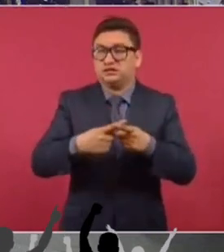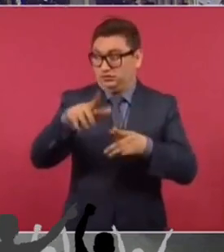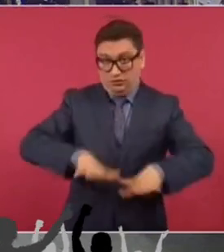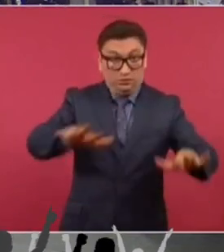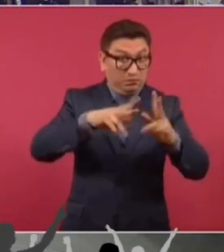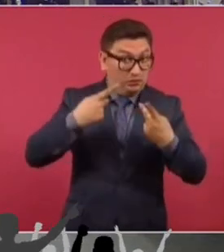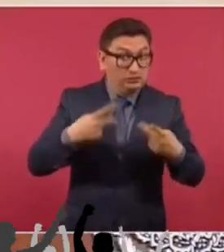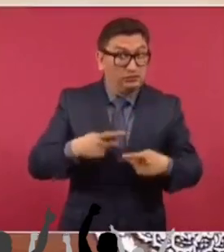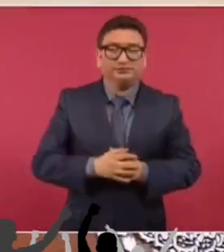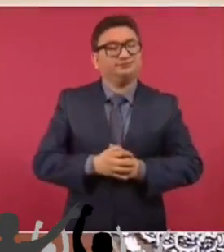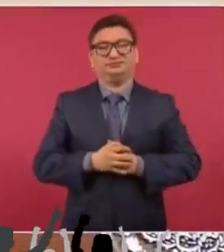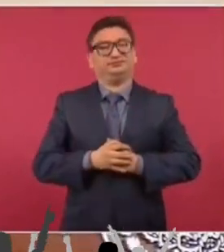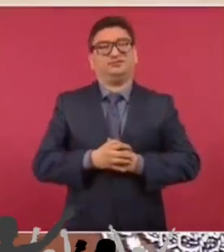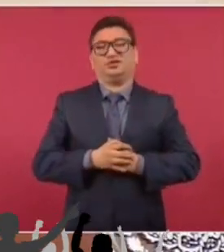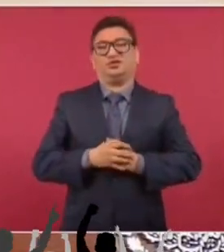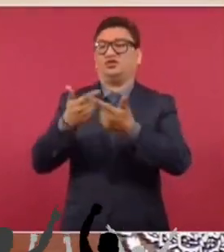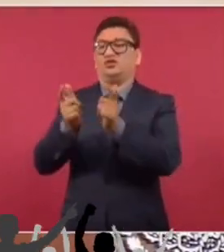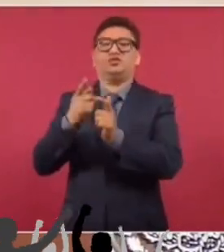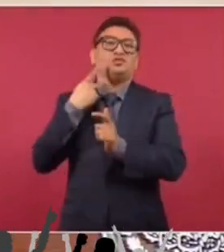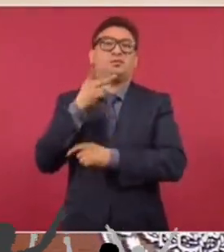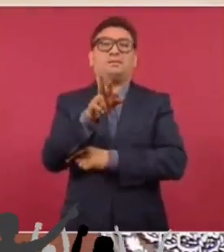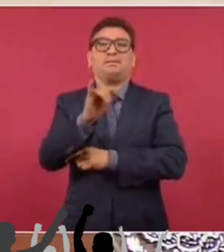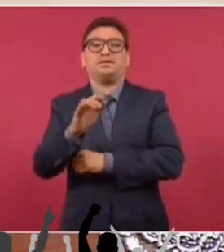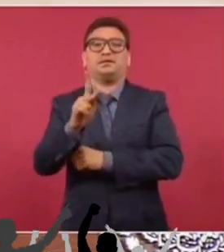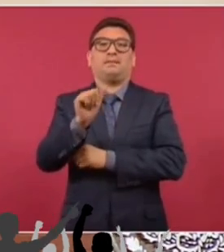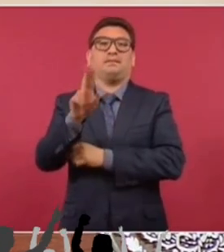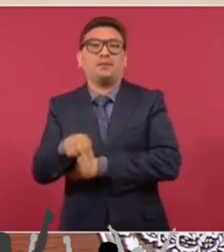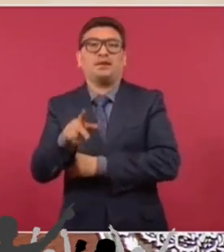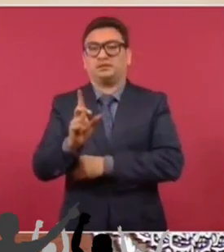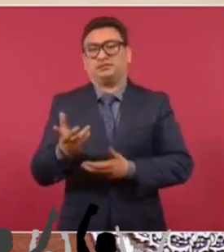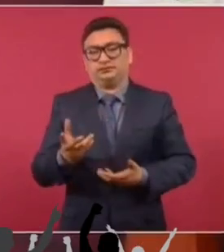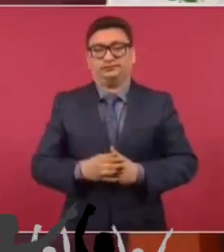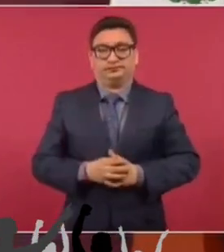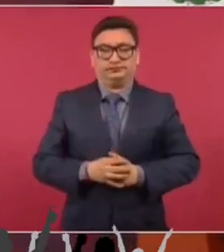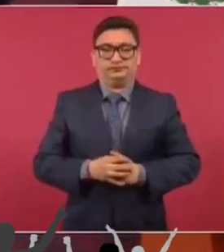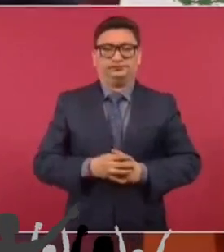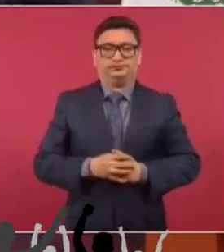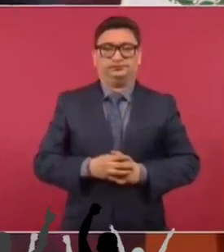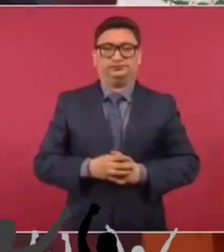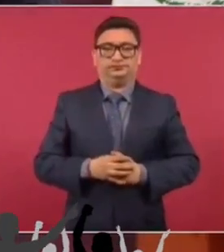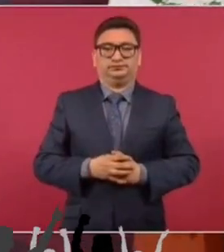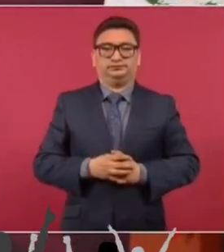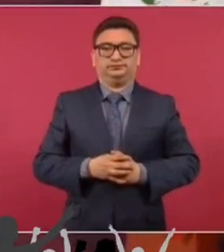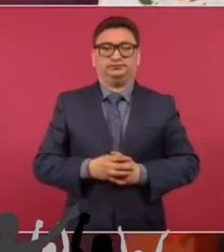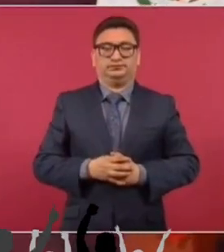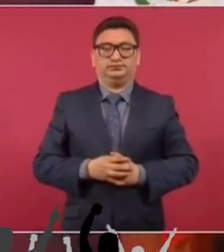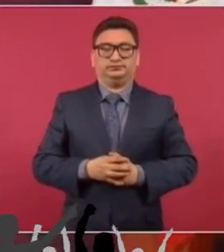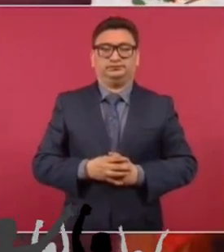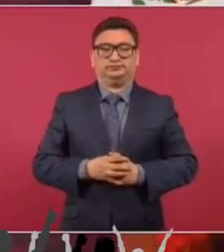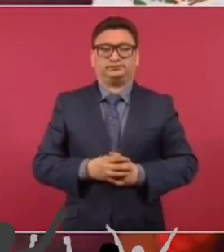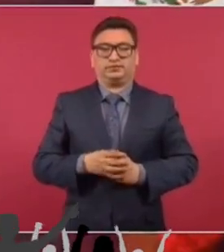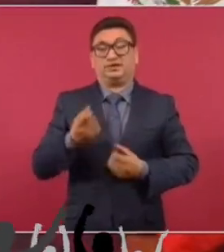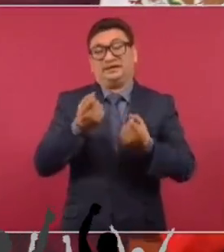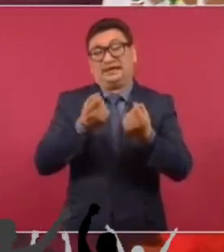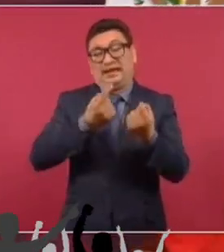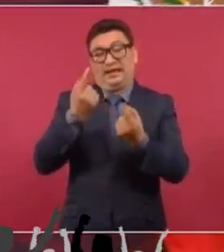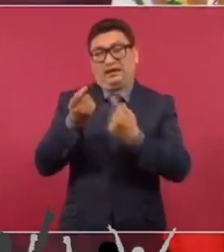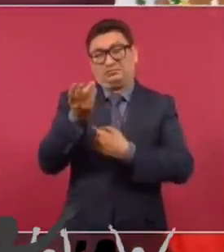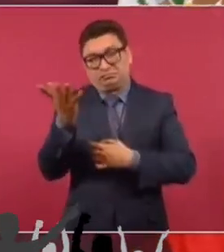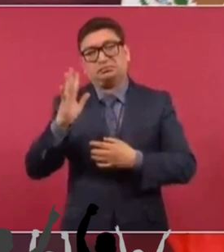una manifestación del PRI, del PAN, del PRD y de algunos